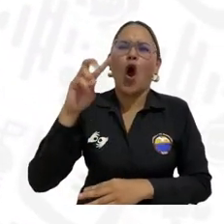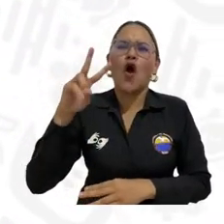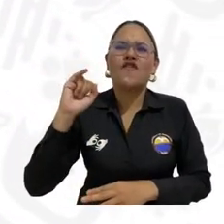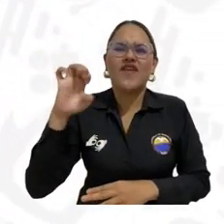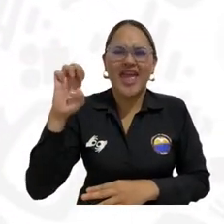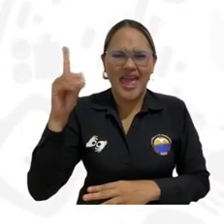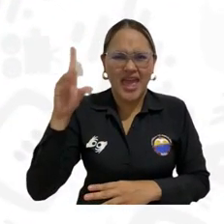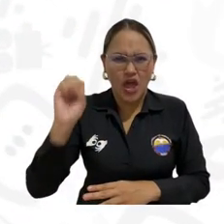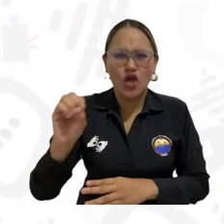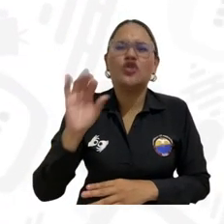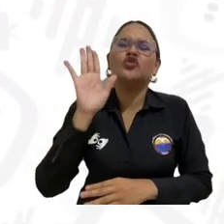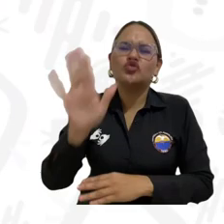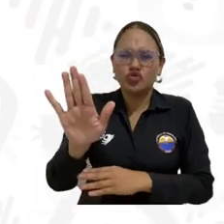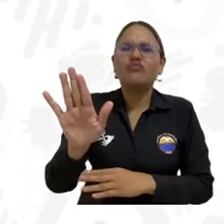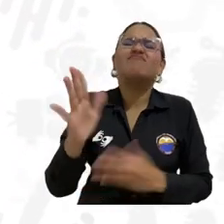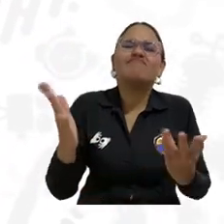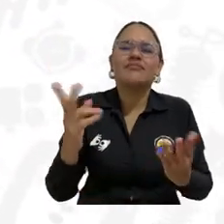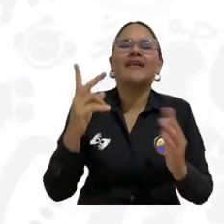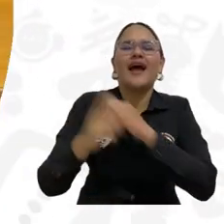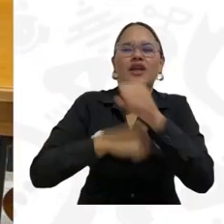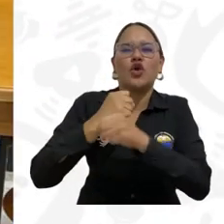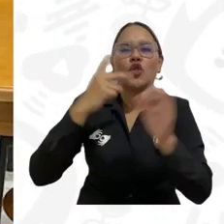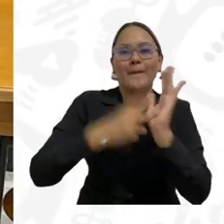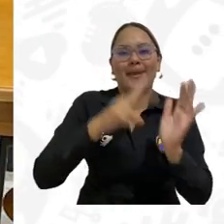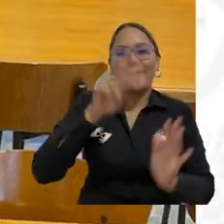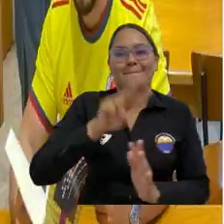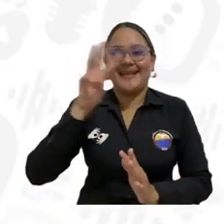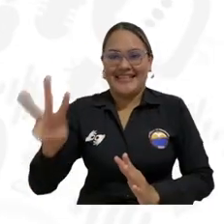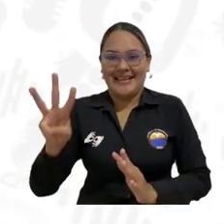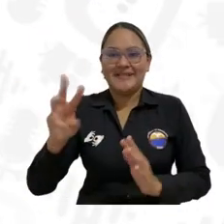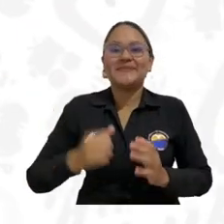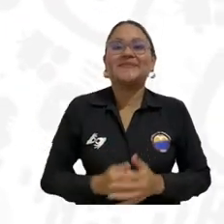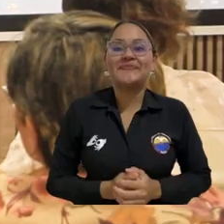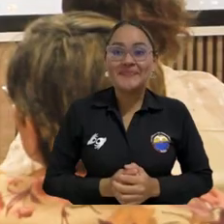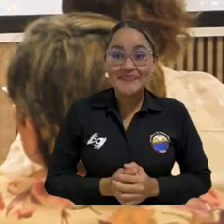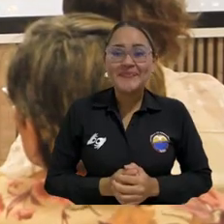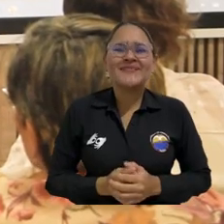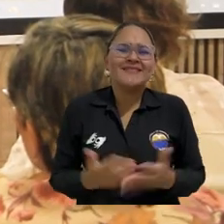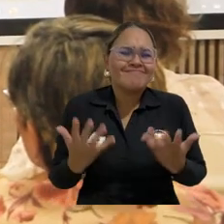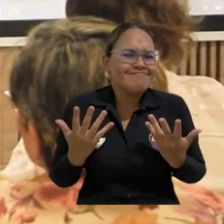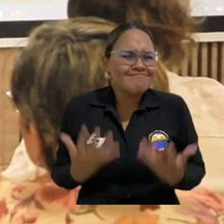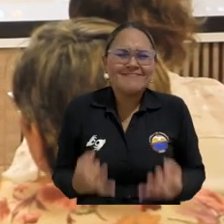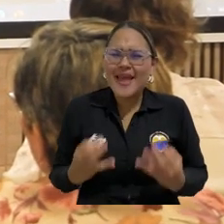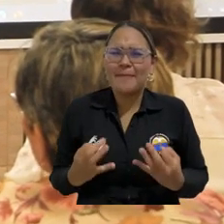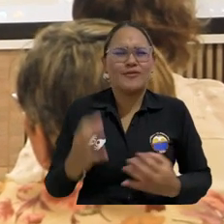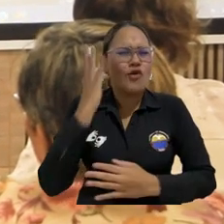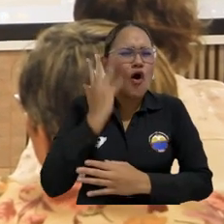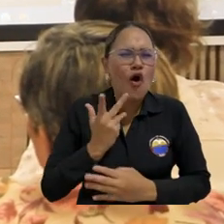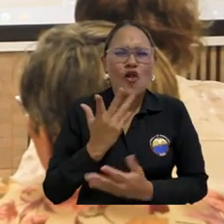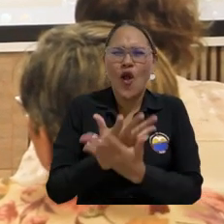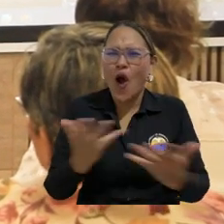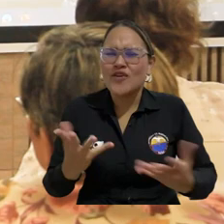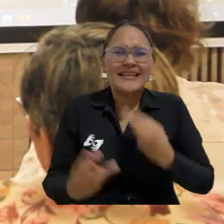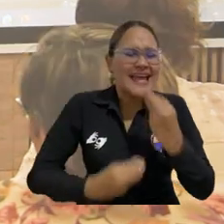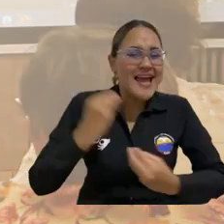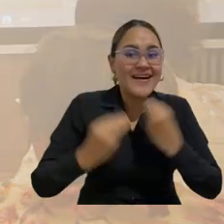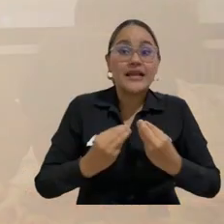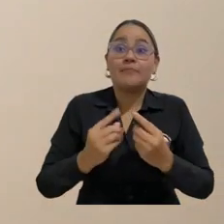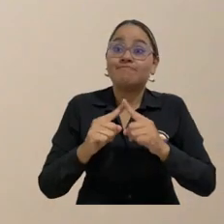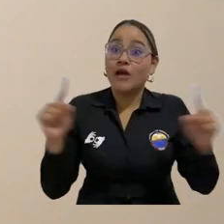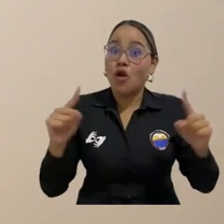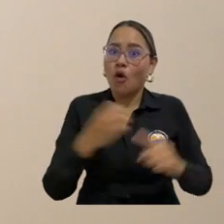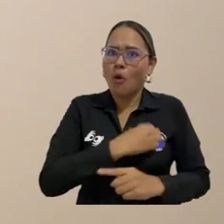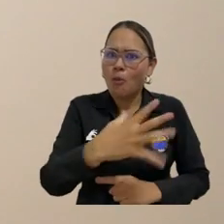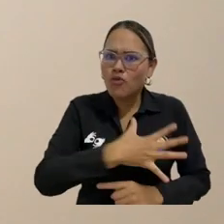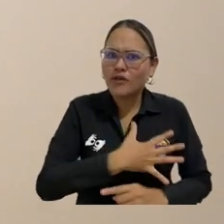Universidad de Oviedo a través de la Facultad Padre Oso en 2023. Uno se enfrenta todos los días a muchos retos, pero